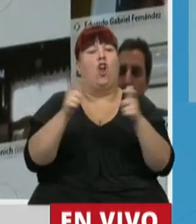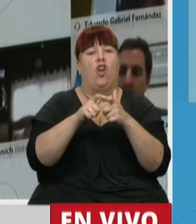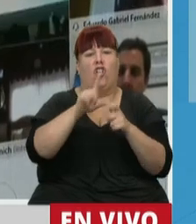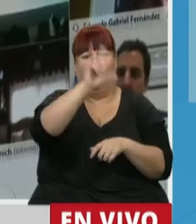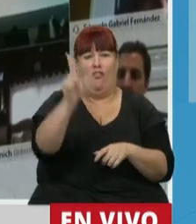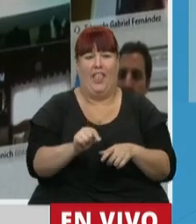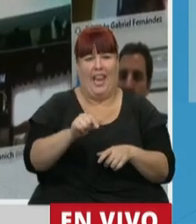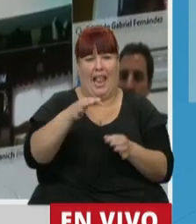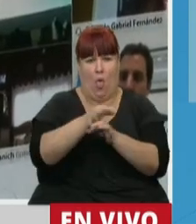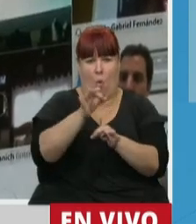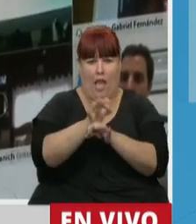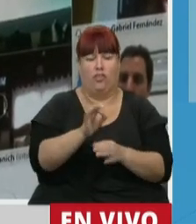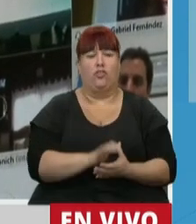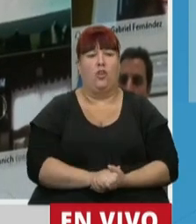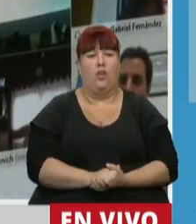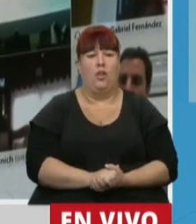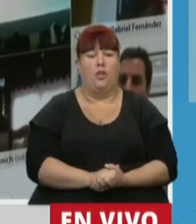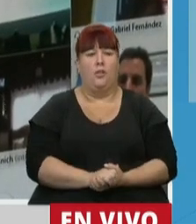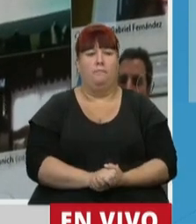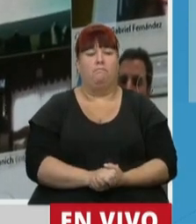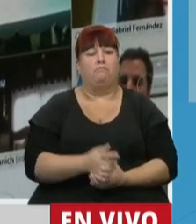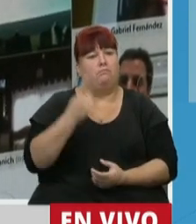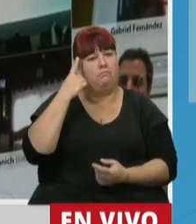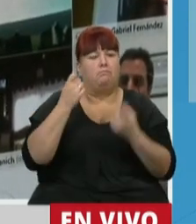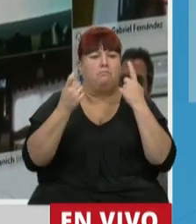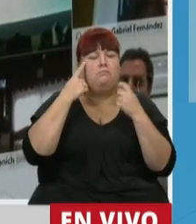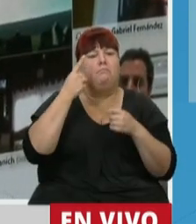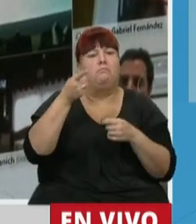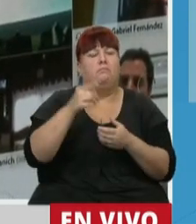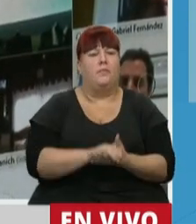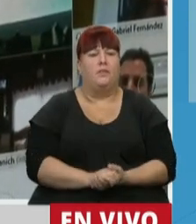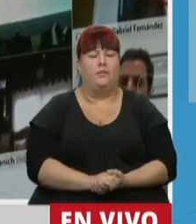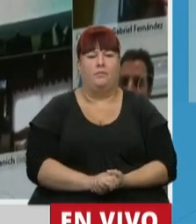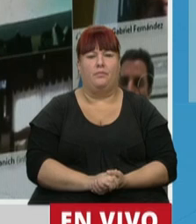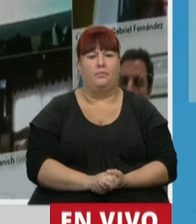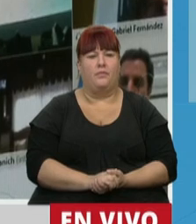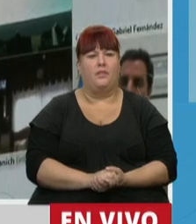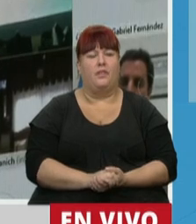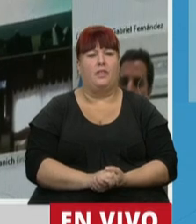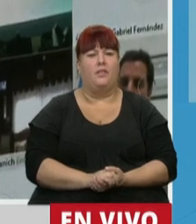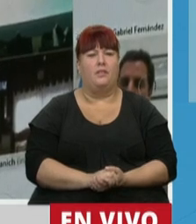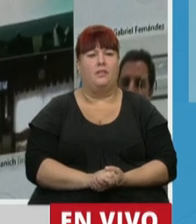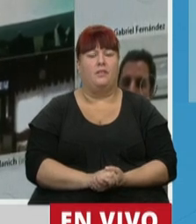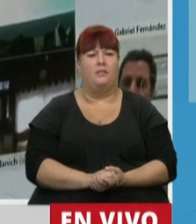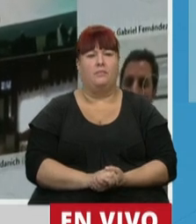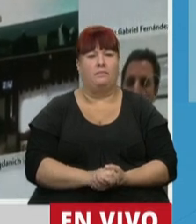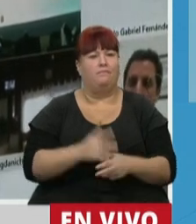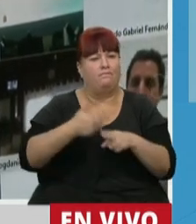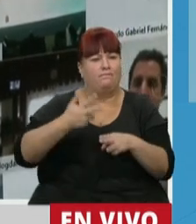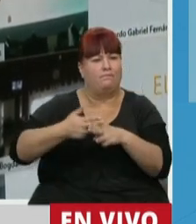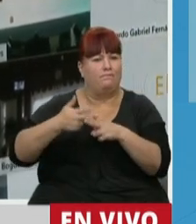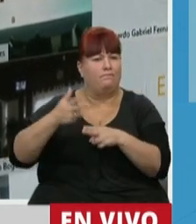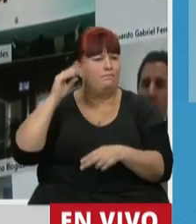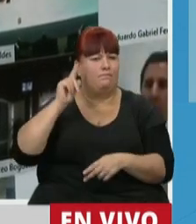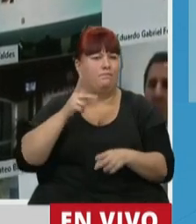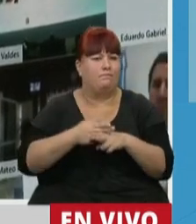Educación en ese sentido ha tomado resoluciones que son claras, que son sabias y que van a ir con lo